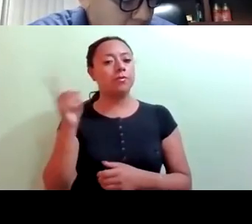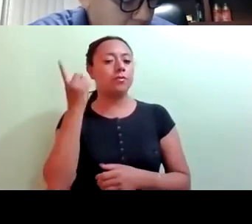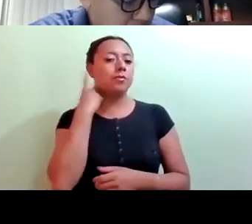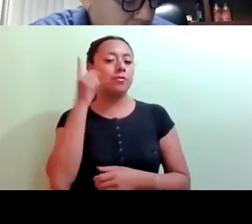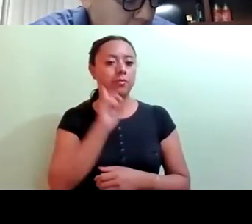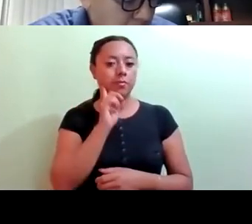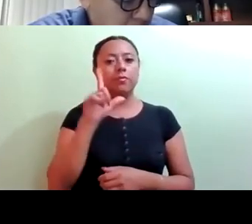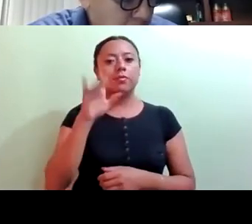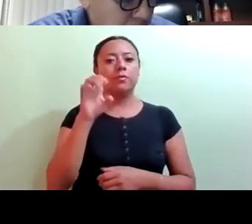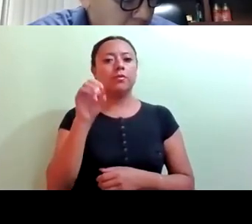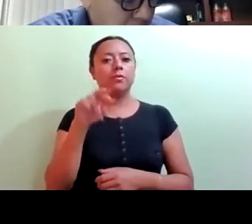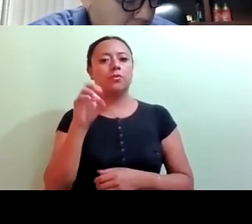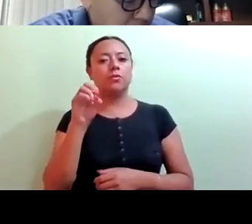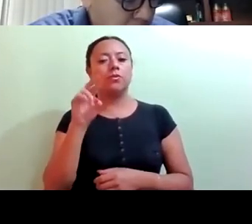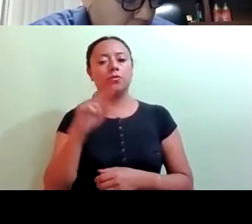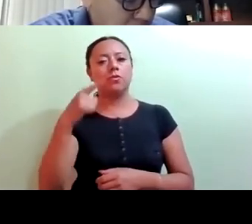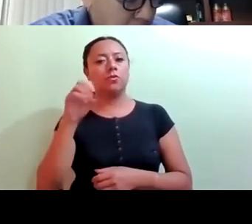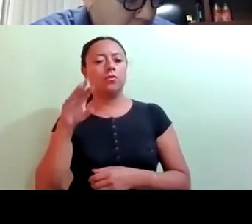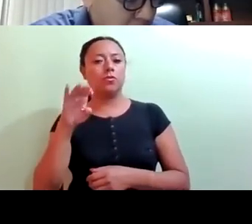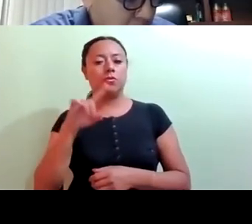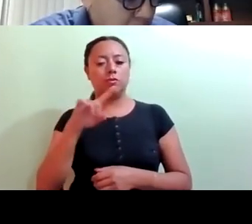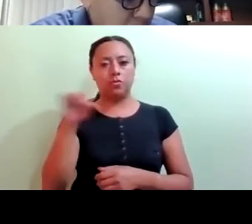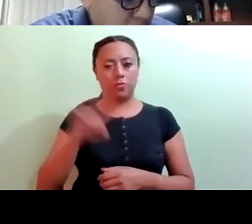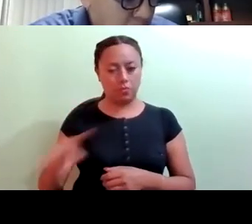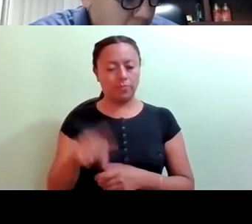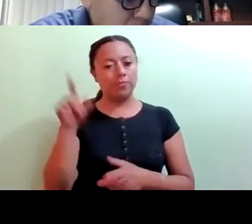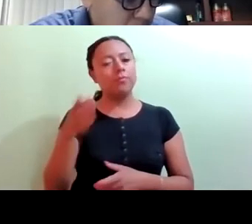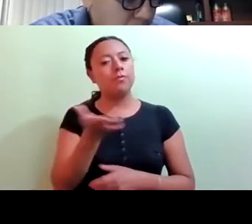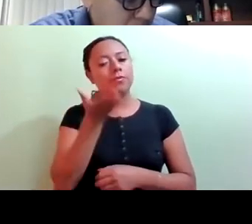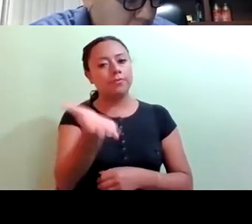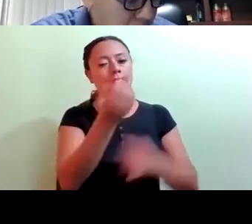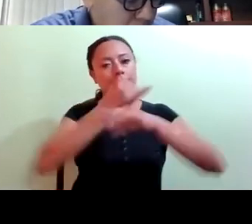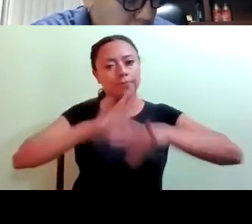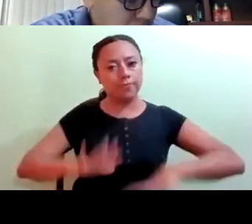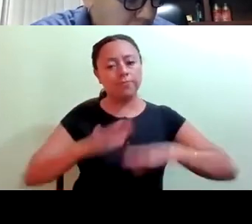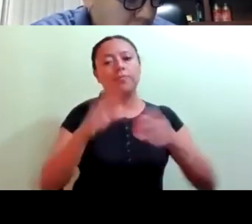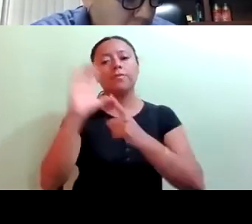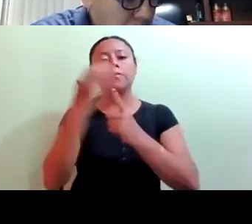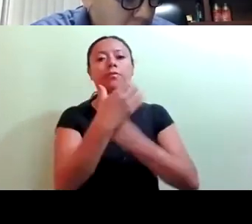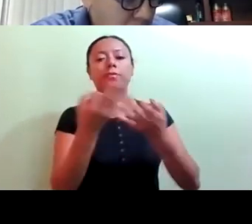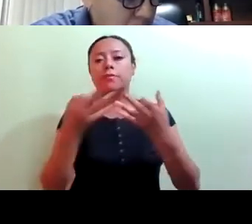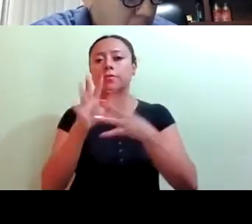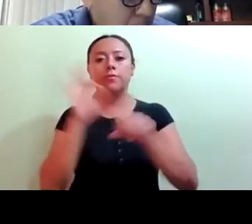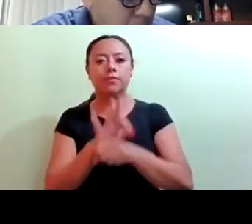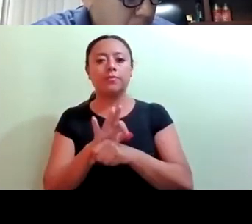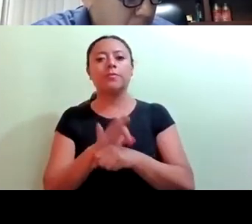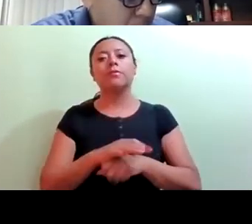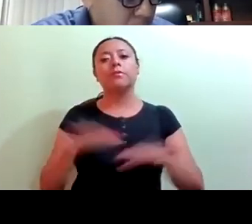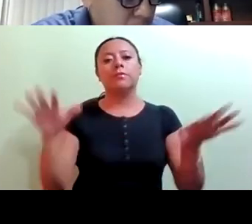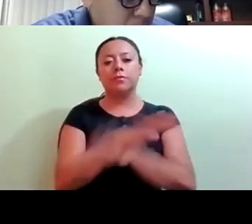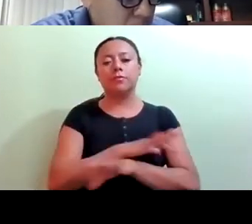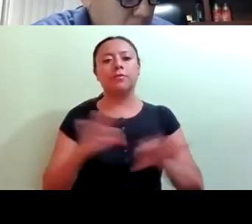solicita la información a la Comisión de Preservación del Medio Ambiente, Cambio Climático y Protección Ecológica y